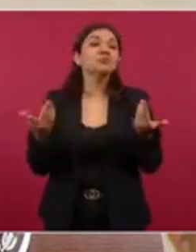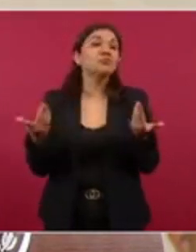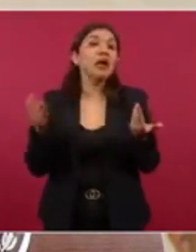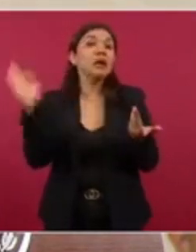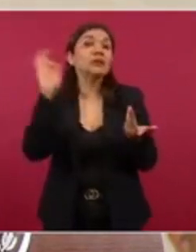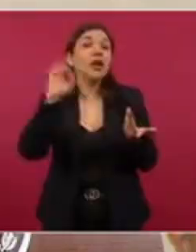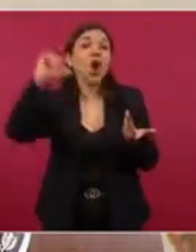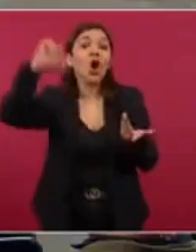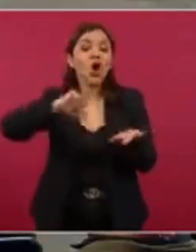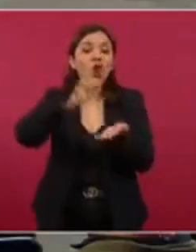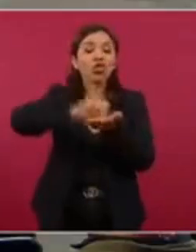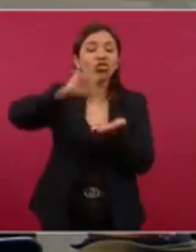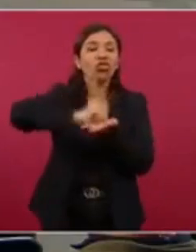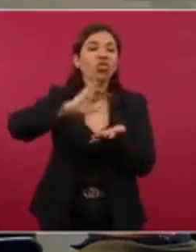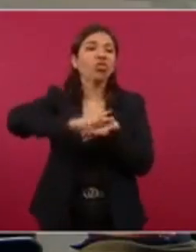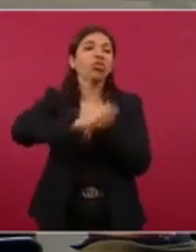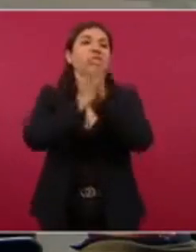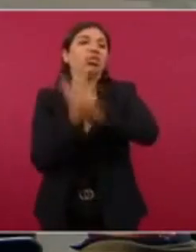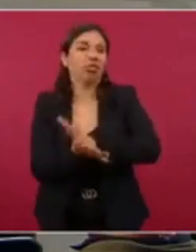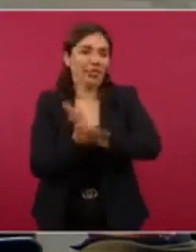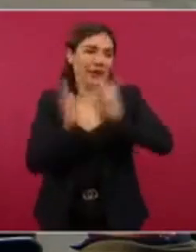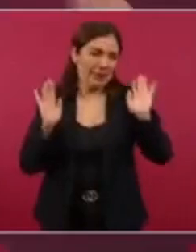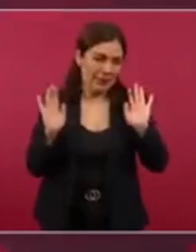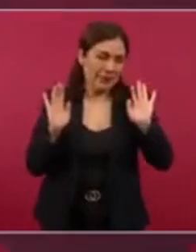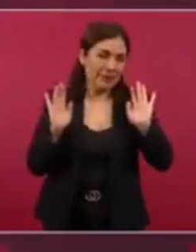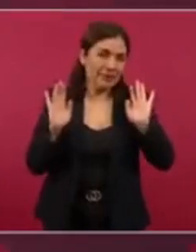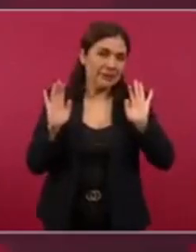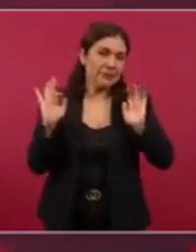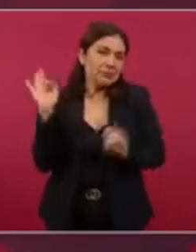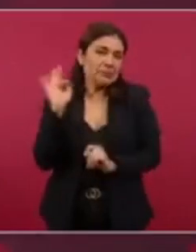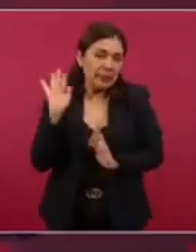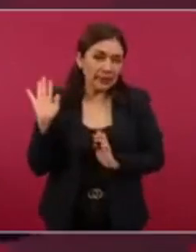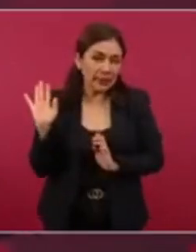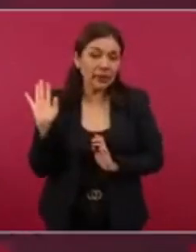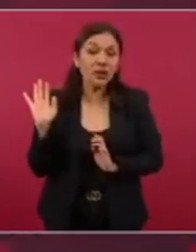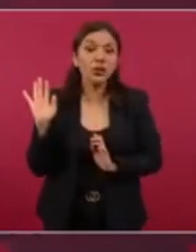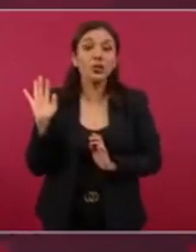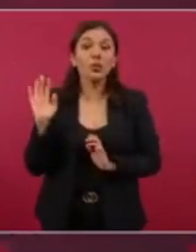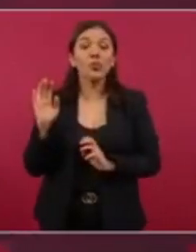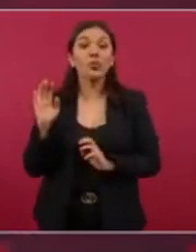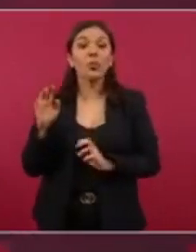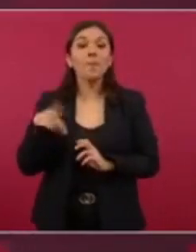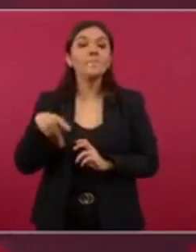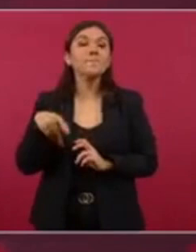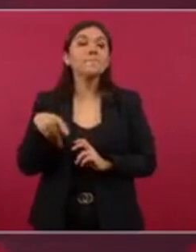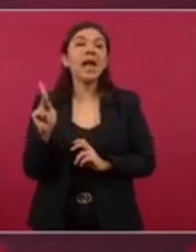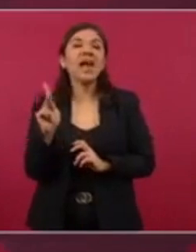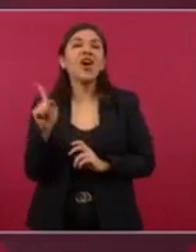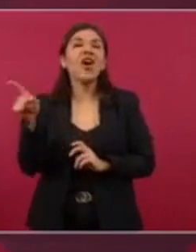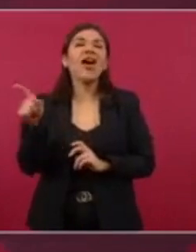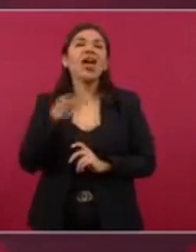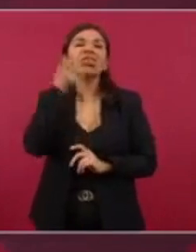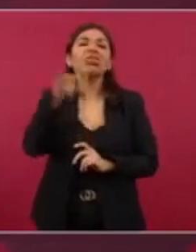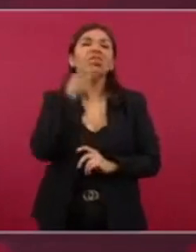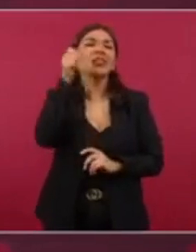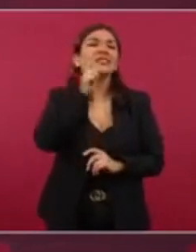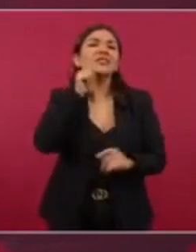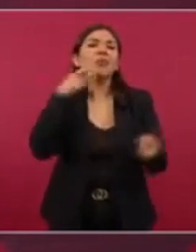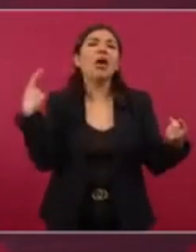escribe otra cosa, pero como dicen una cosa, dicen otra.